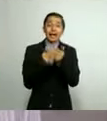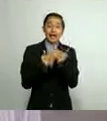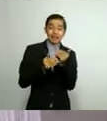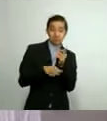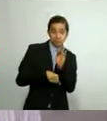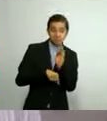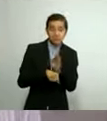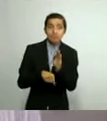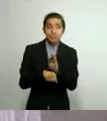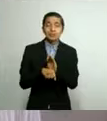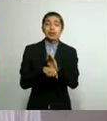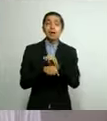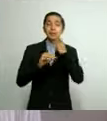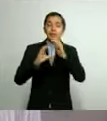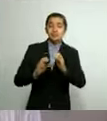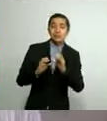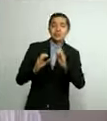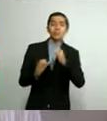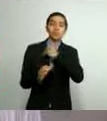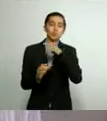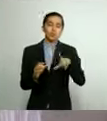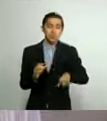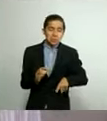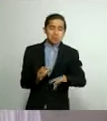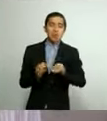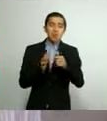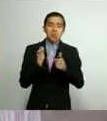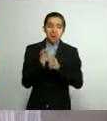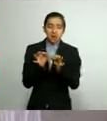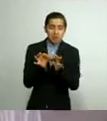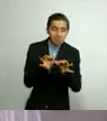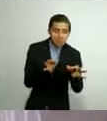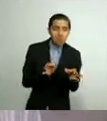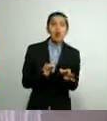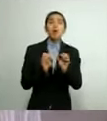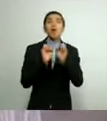en cada lugar, municipio o comunidad.